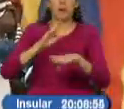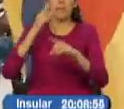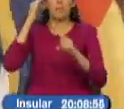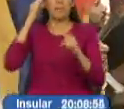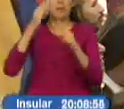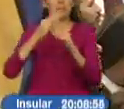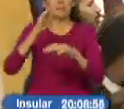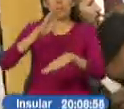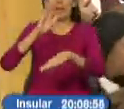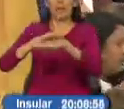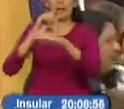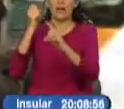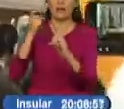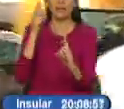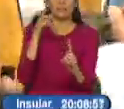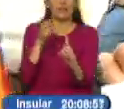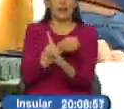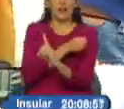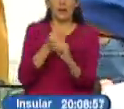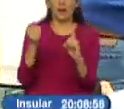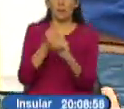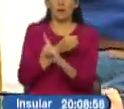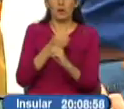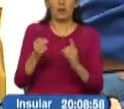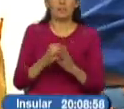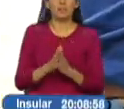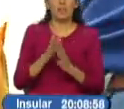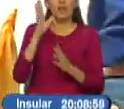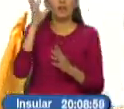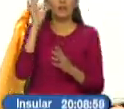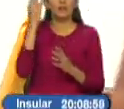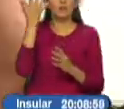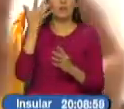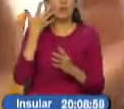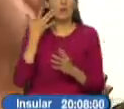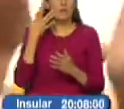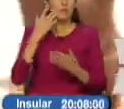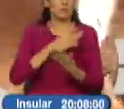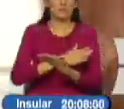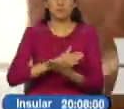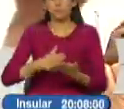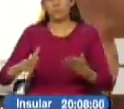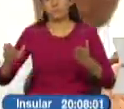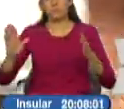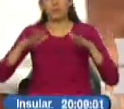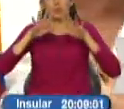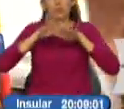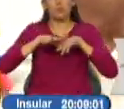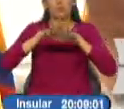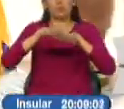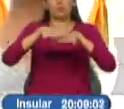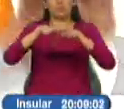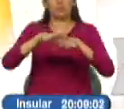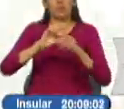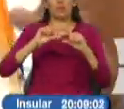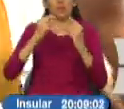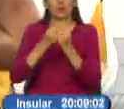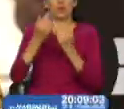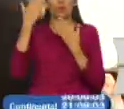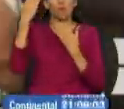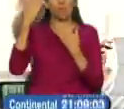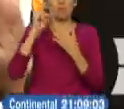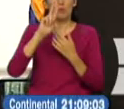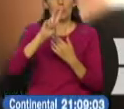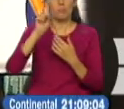inclusive actos vandálicos. Fueron parte de estos nueve días que duró la protesta liderada por simpatizantes y militantes del movimiento Creo,